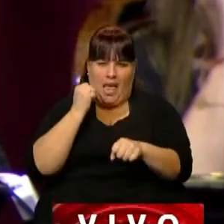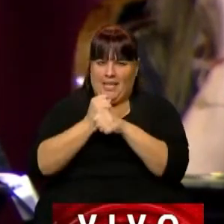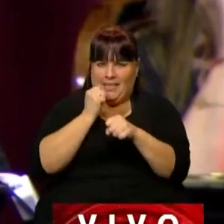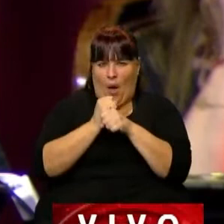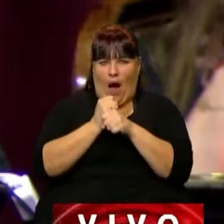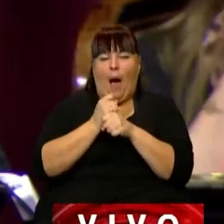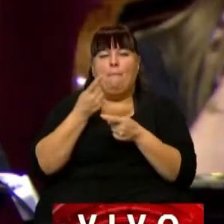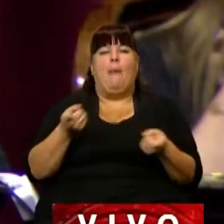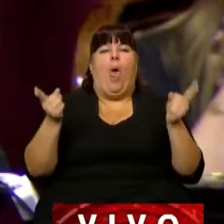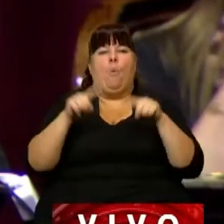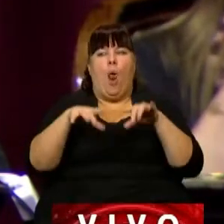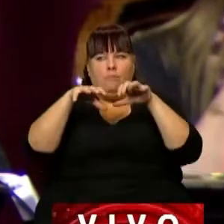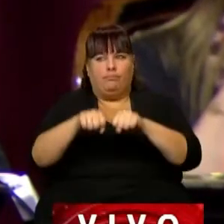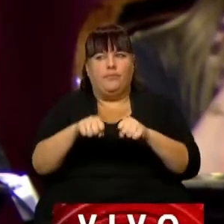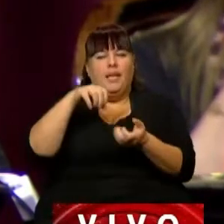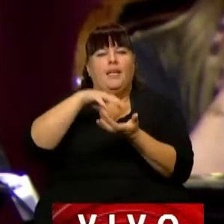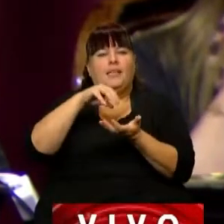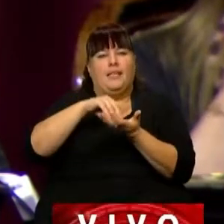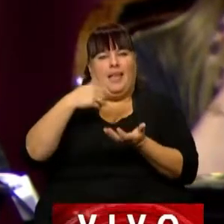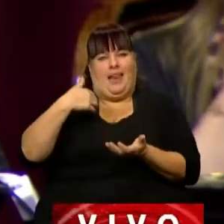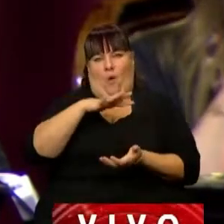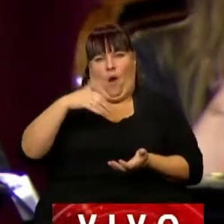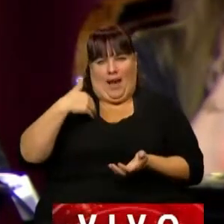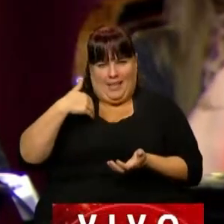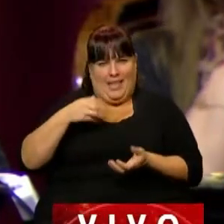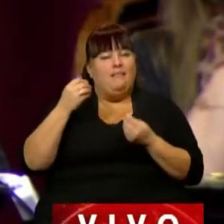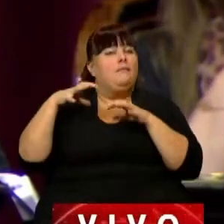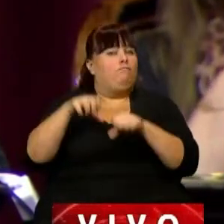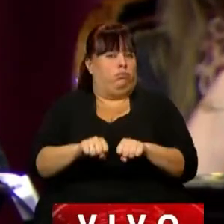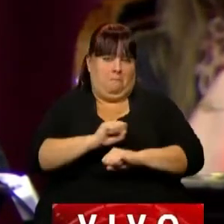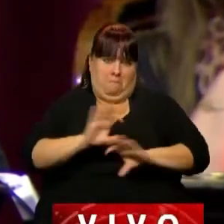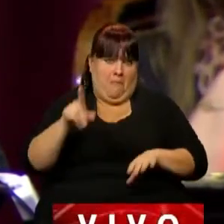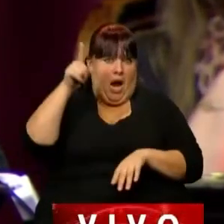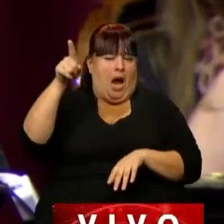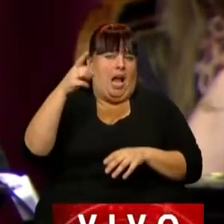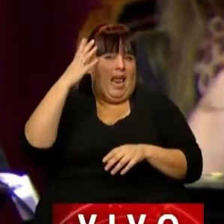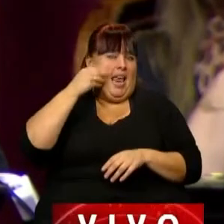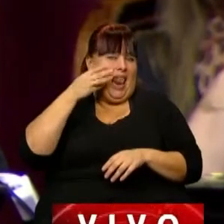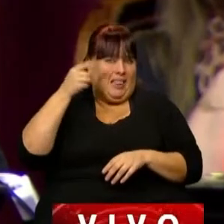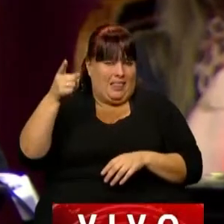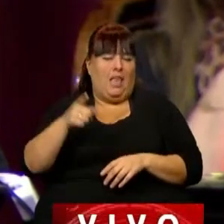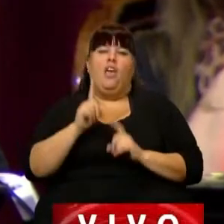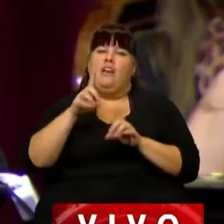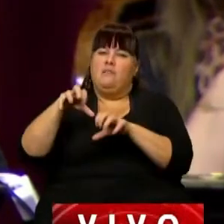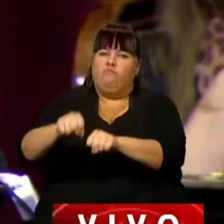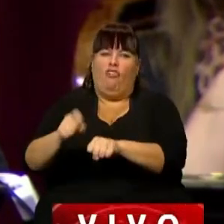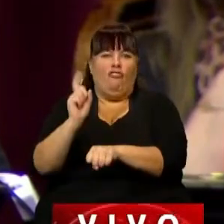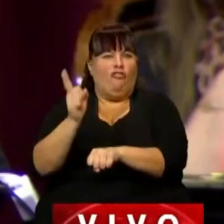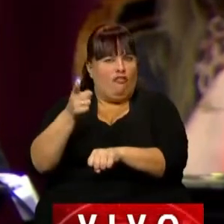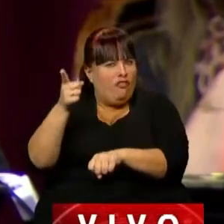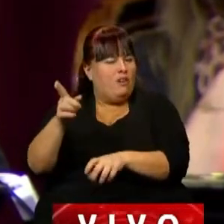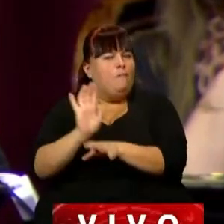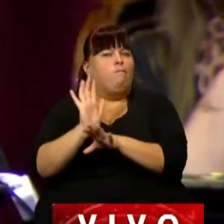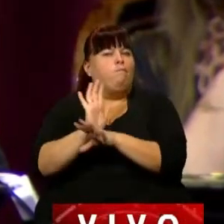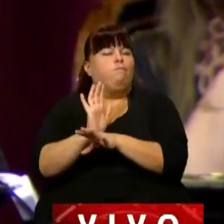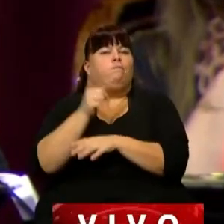trabajar por la recuperación de nuestro espacio, que fue usurpado ilegalmente por el Reino Unido, que sigue ocupado, que